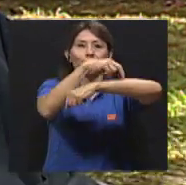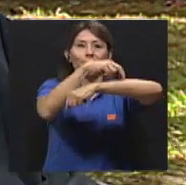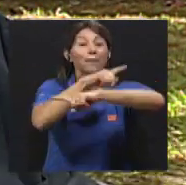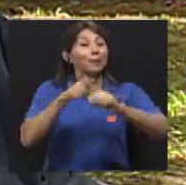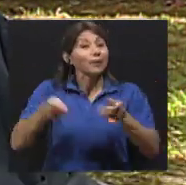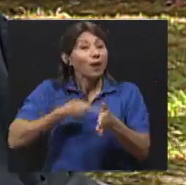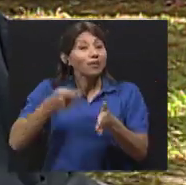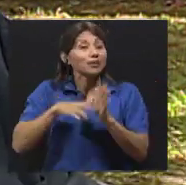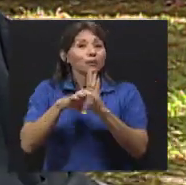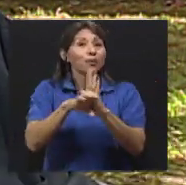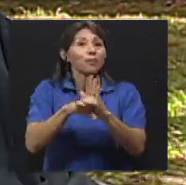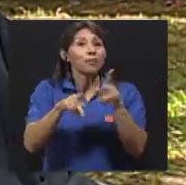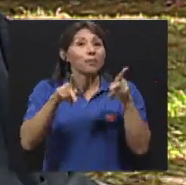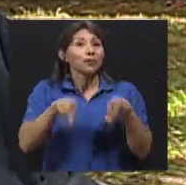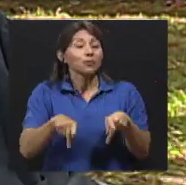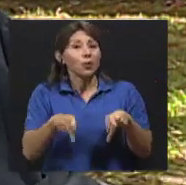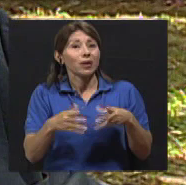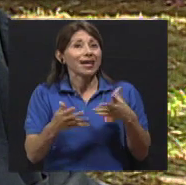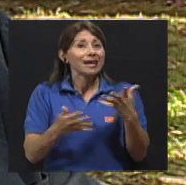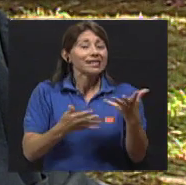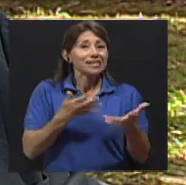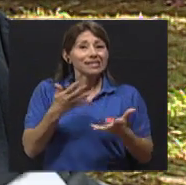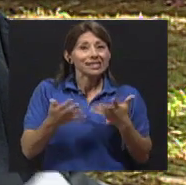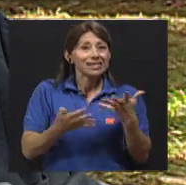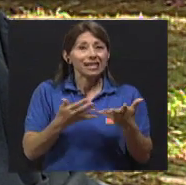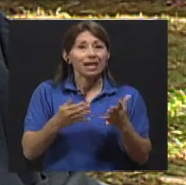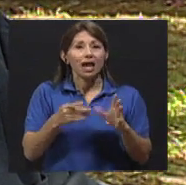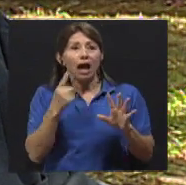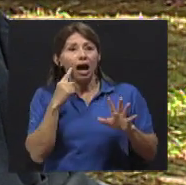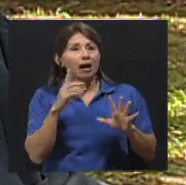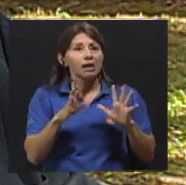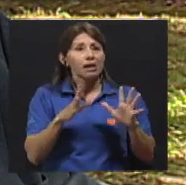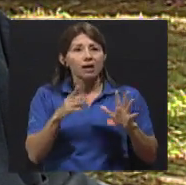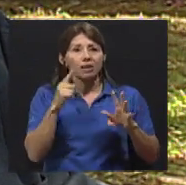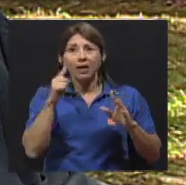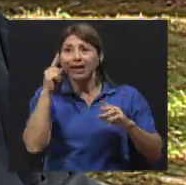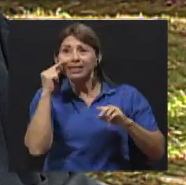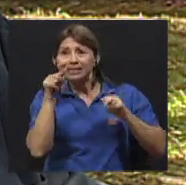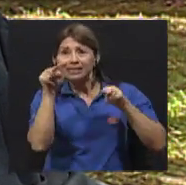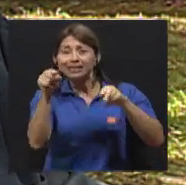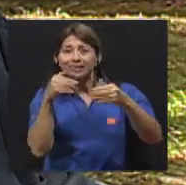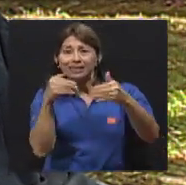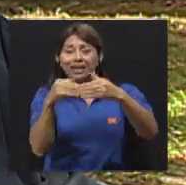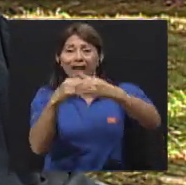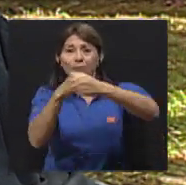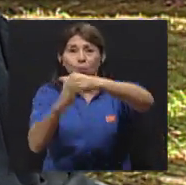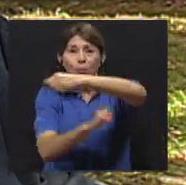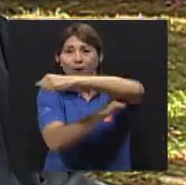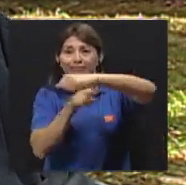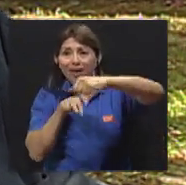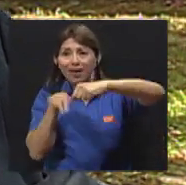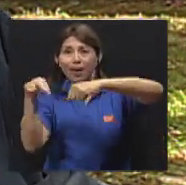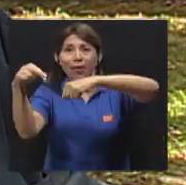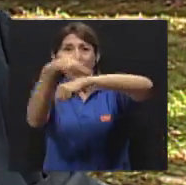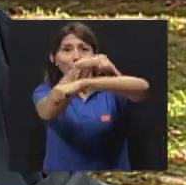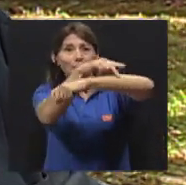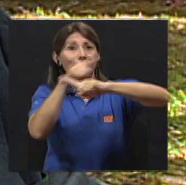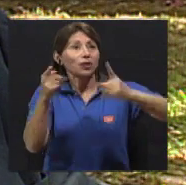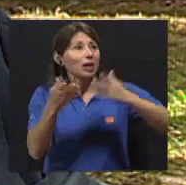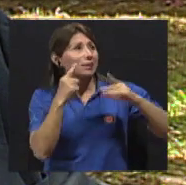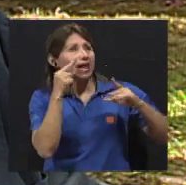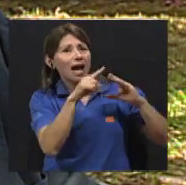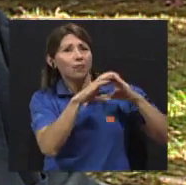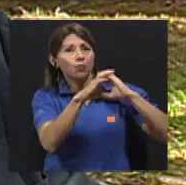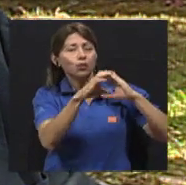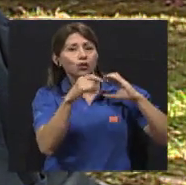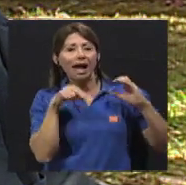ahorrarse unos minutos o por ir a tomar el bus, no suben el puente peatonal, cruzan por debajo del puente arriesgando sus vidas. Por